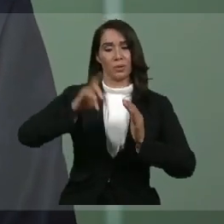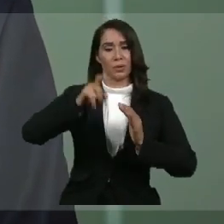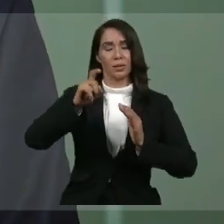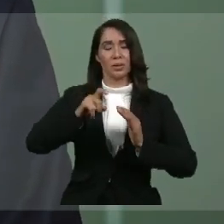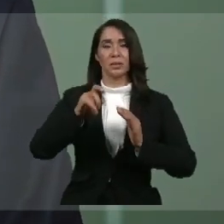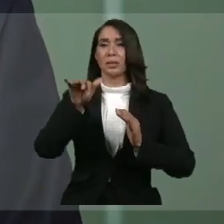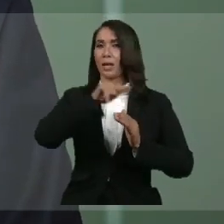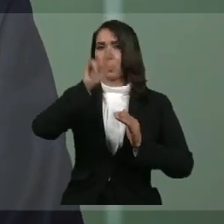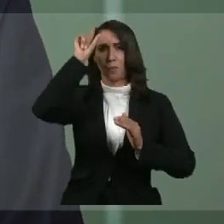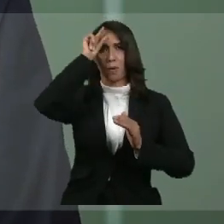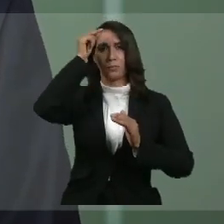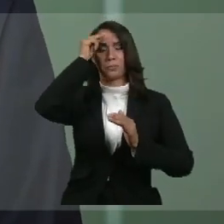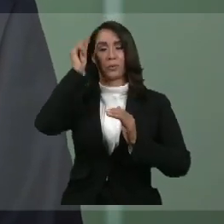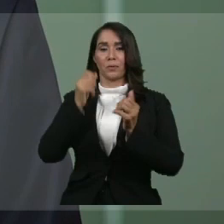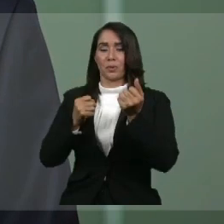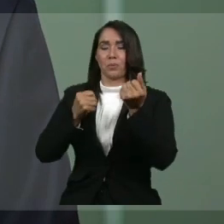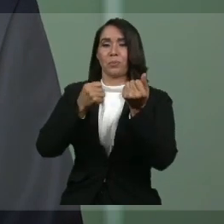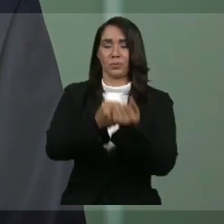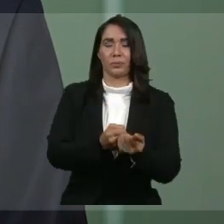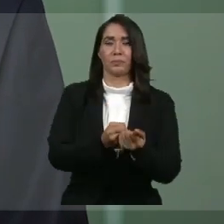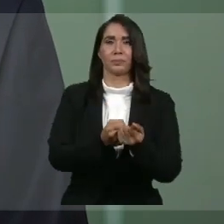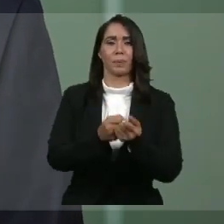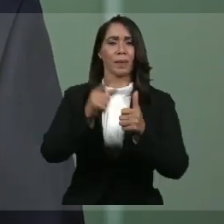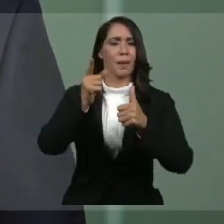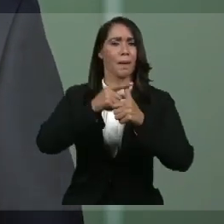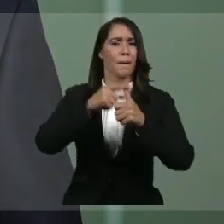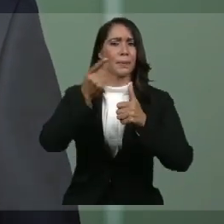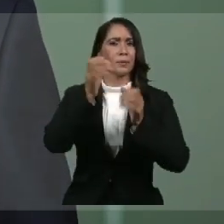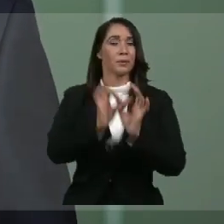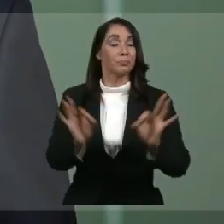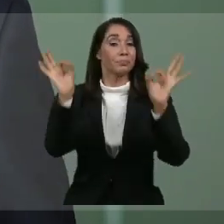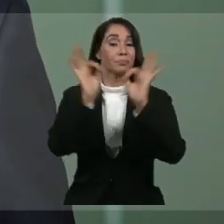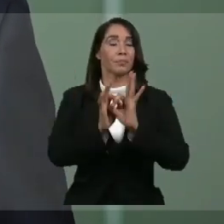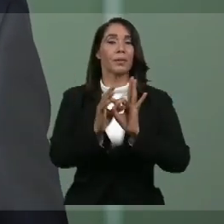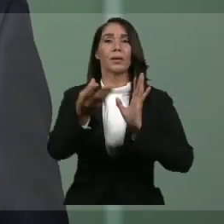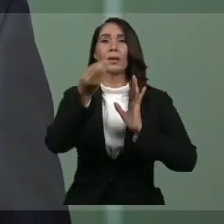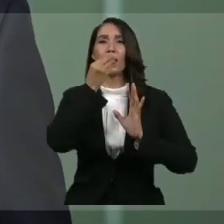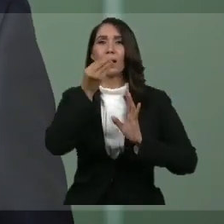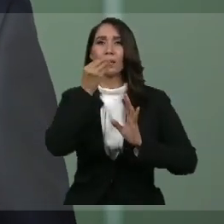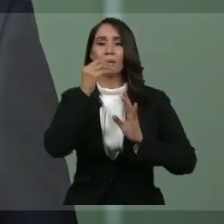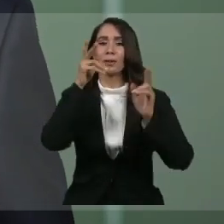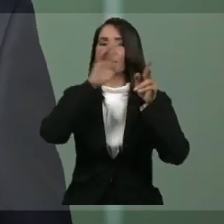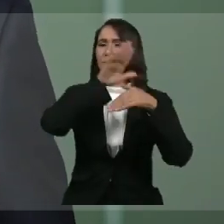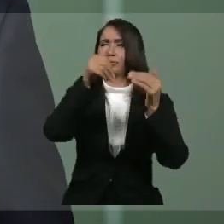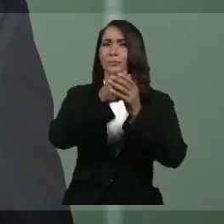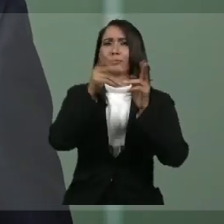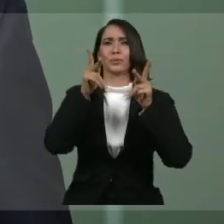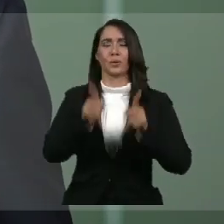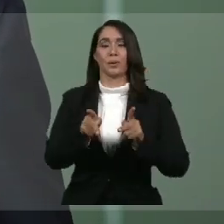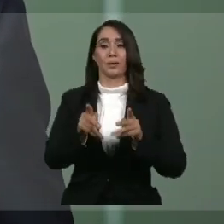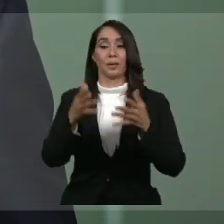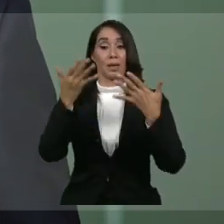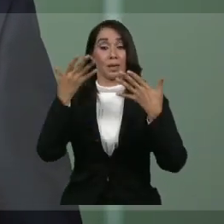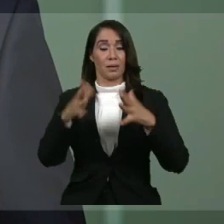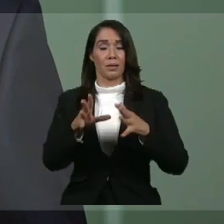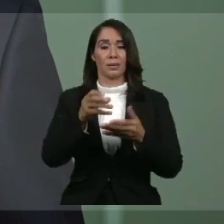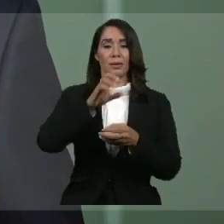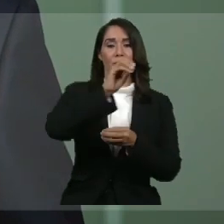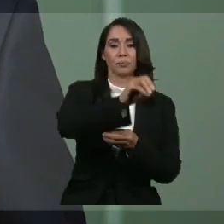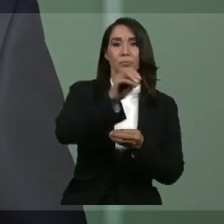comenzamos por lo más esencial, la alimentación de los dominicanos y las dominicanas. Ya se están repartiendo